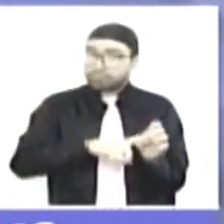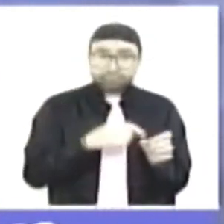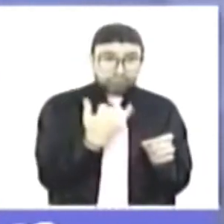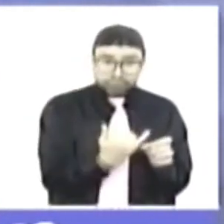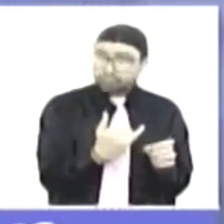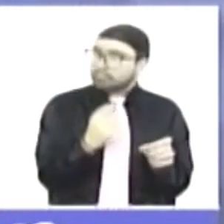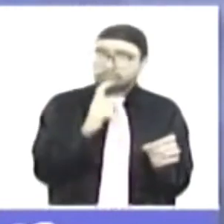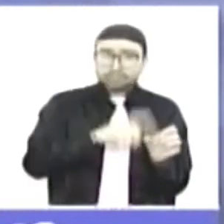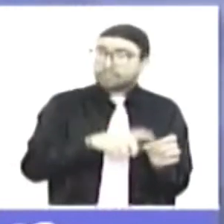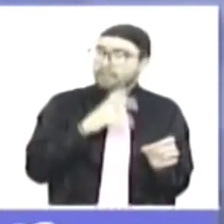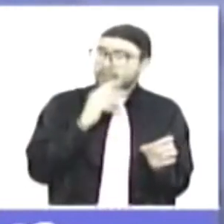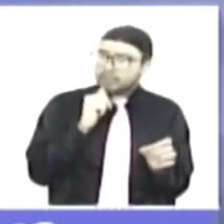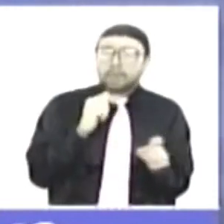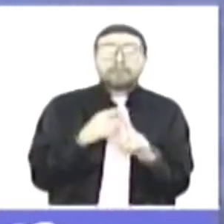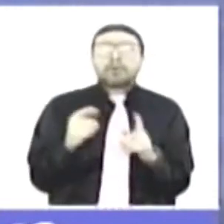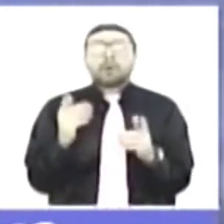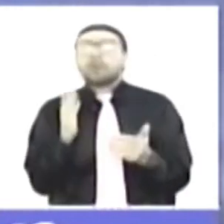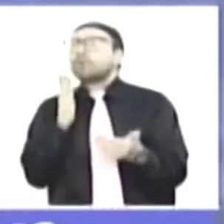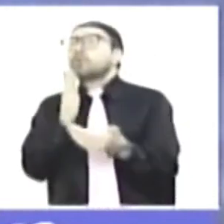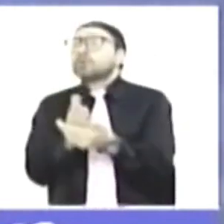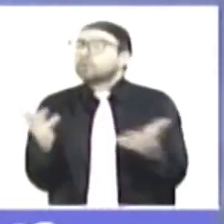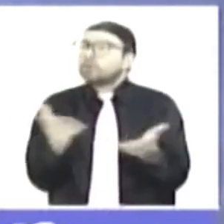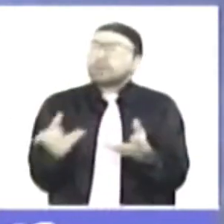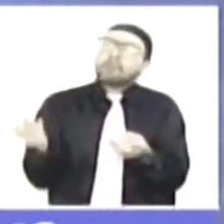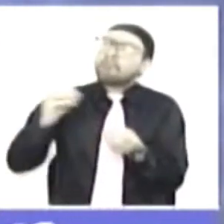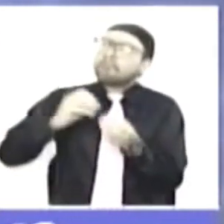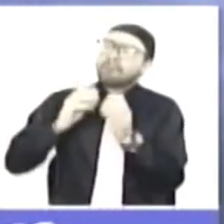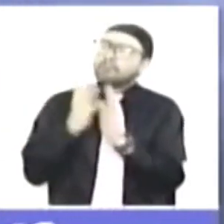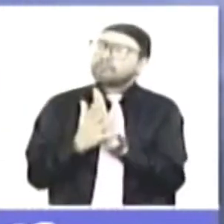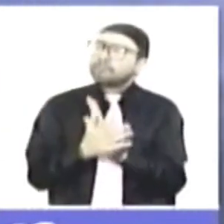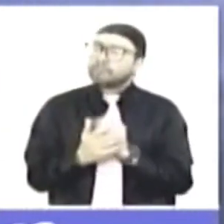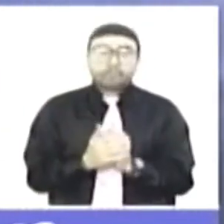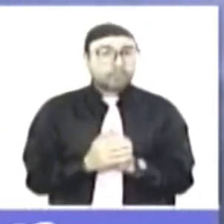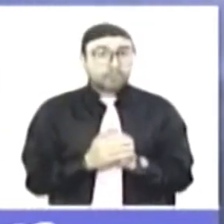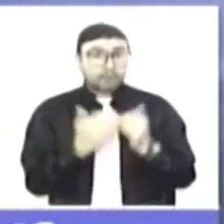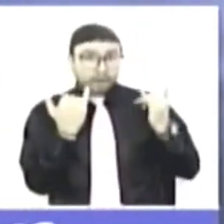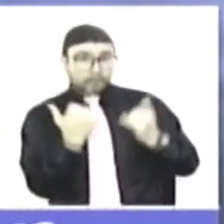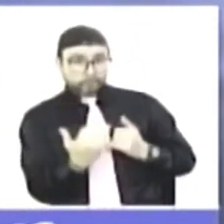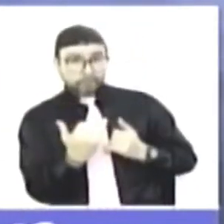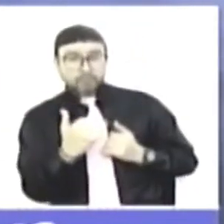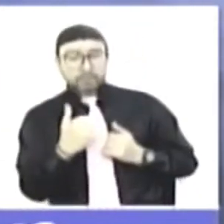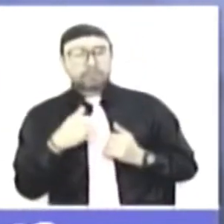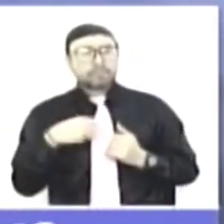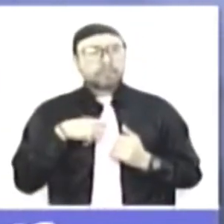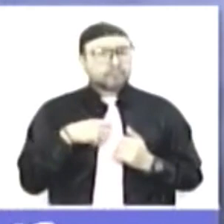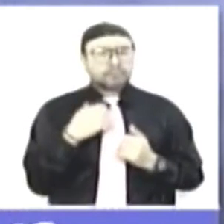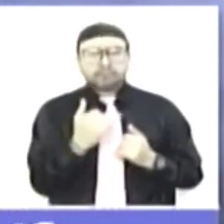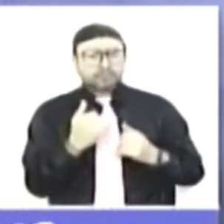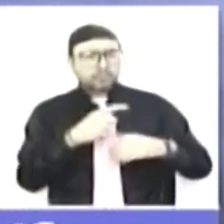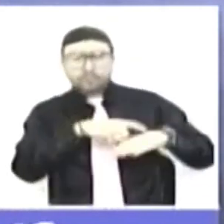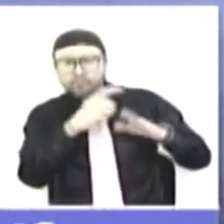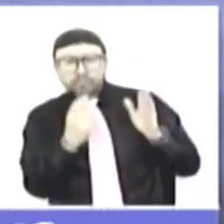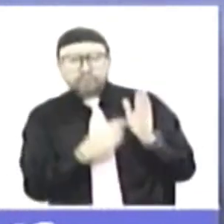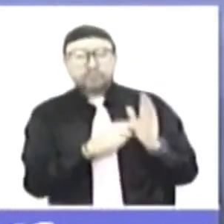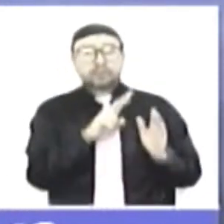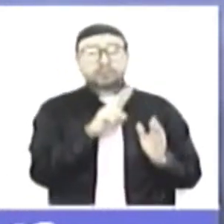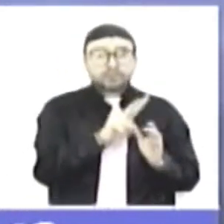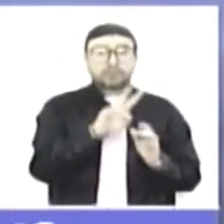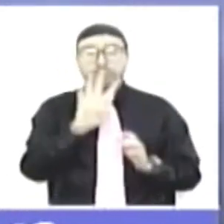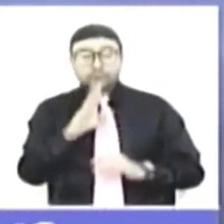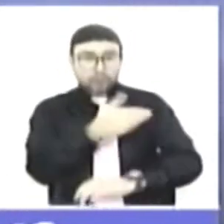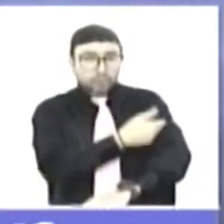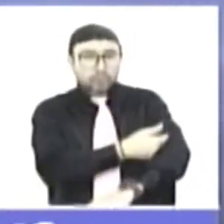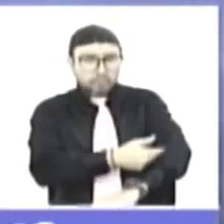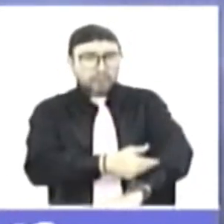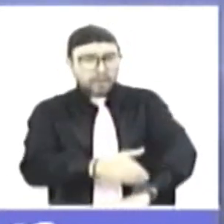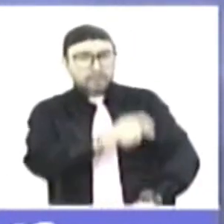listas, ¿a dónde pueden ir a recibir más información? Actualmente tenemos una cobertura de veinticuatro millones de